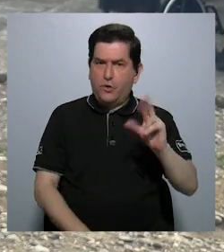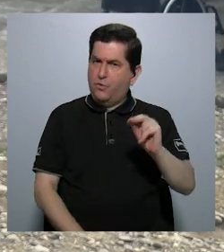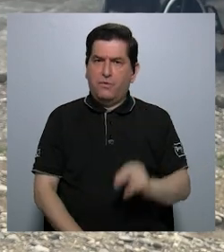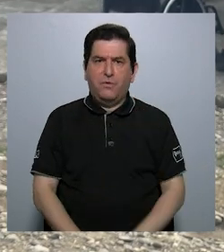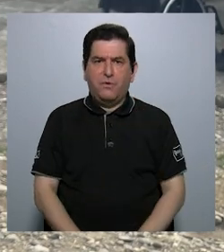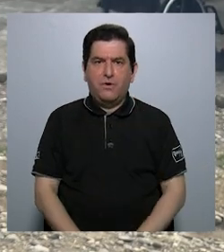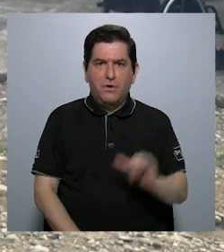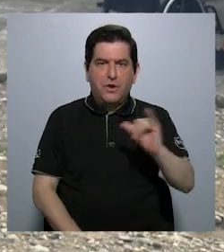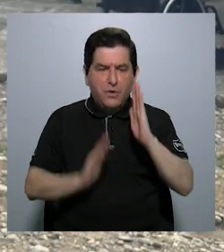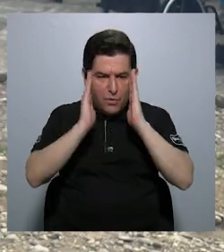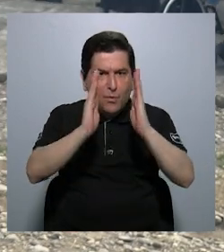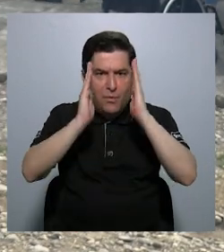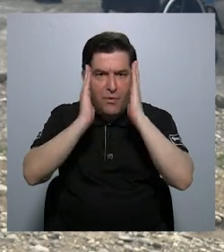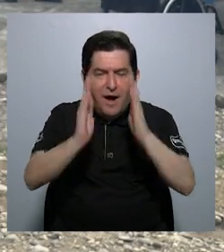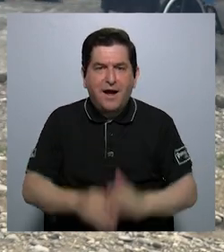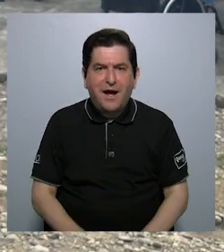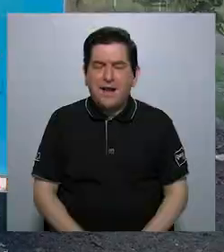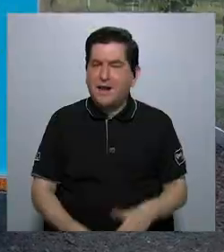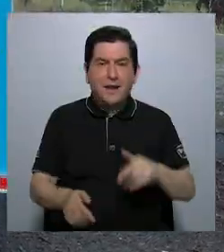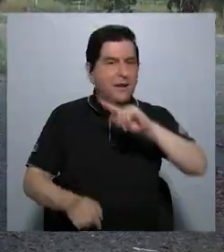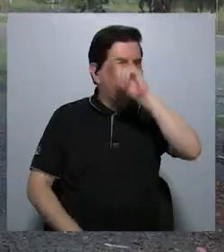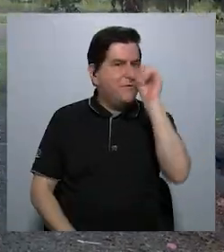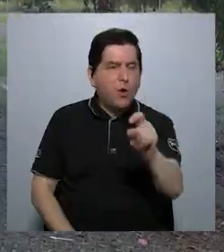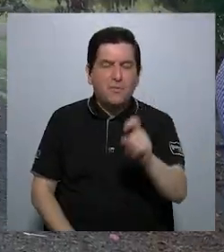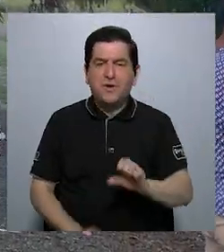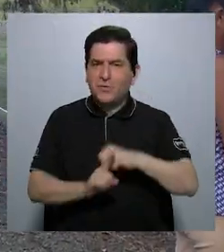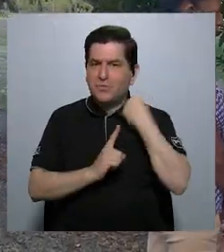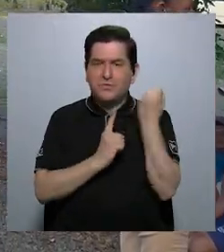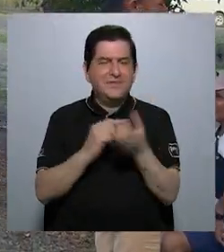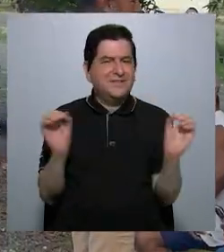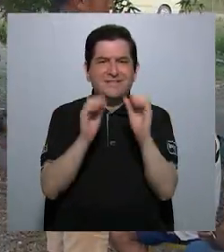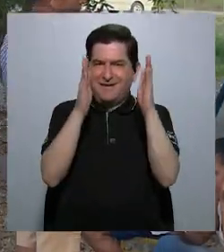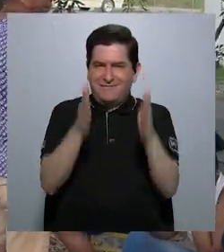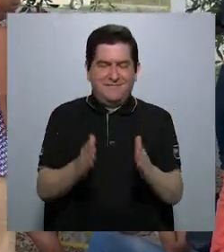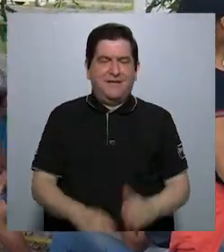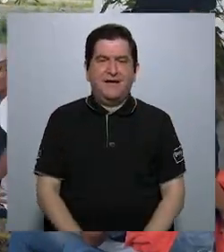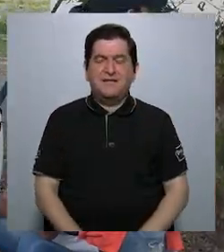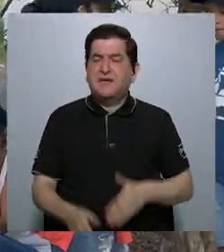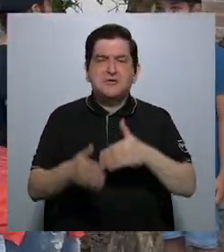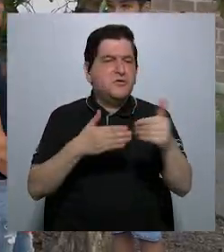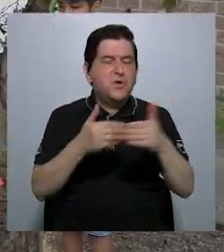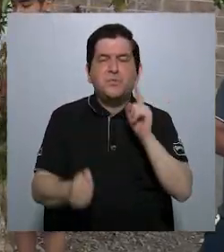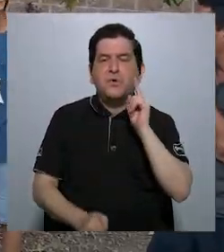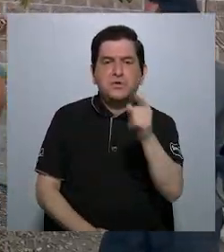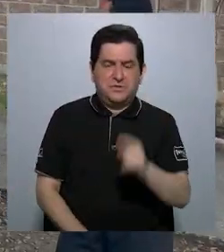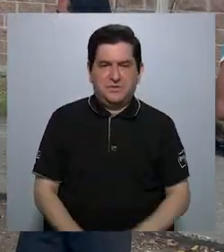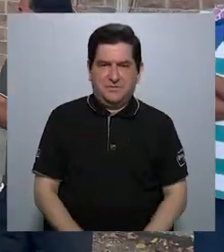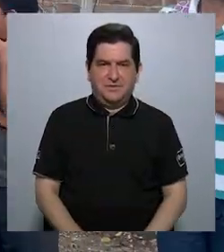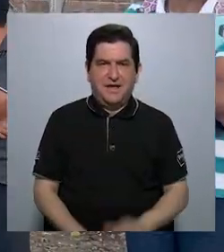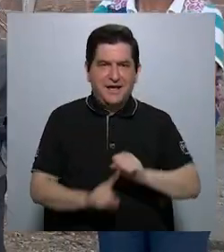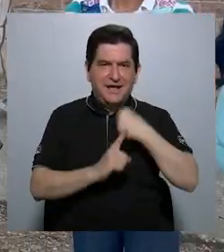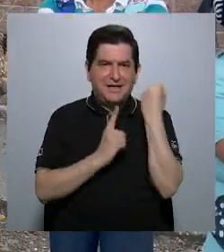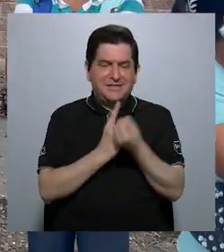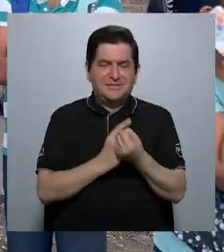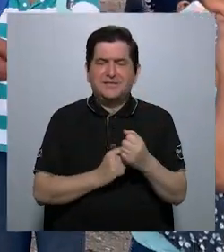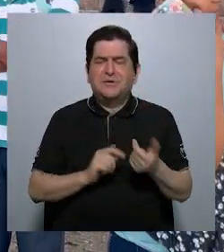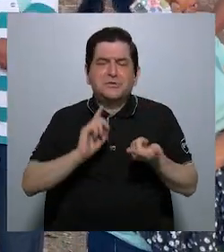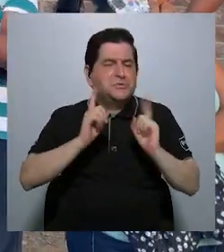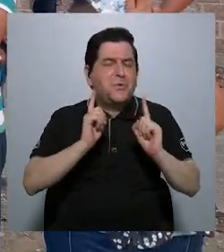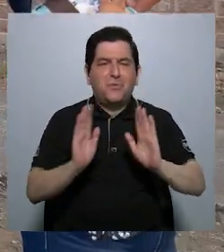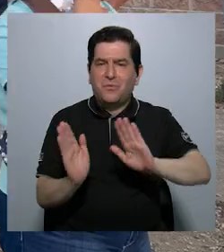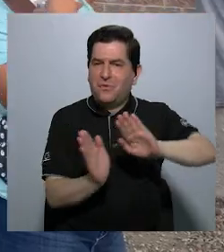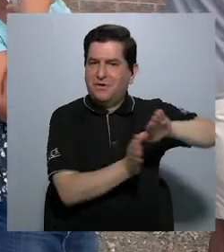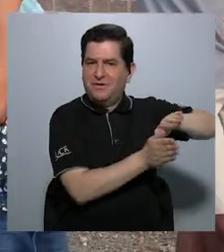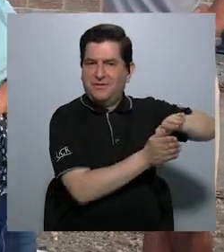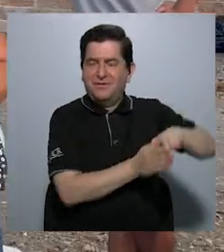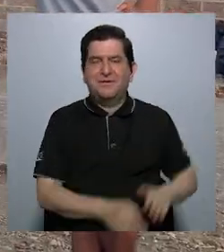sino más bien darle atención sin preguntar el estatus de nadie y decir, no nos importa si ustedes están en estado tal o en estado